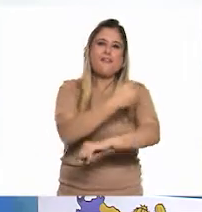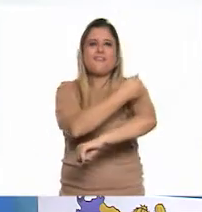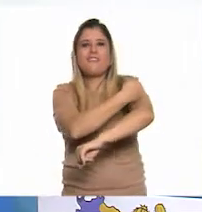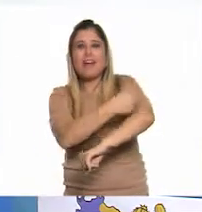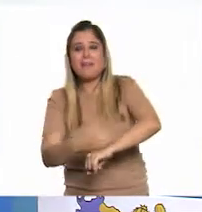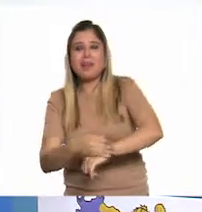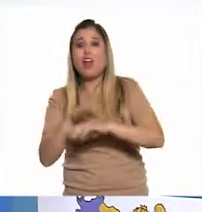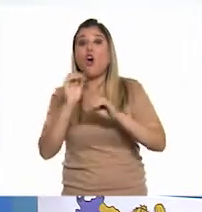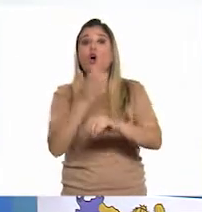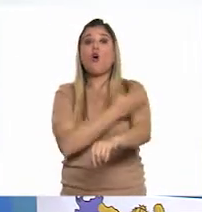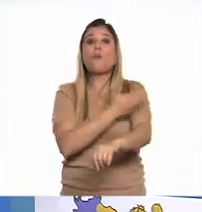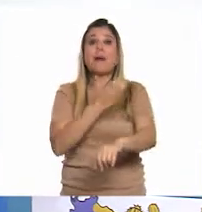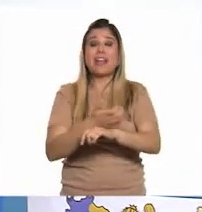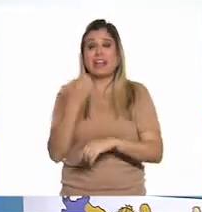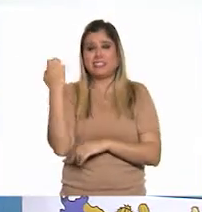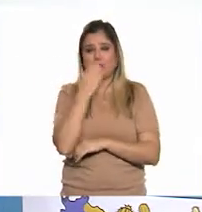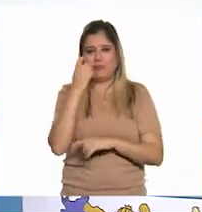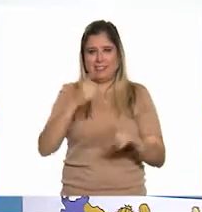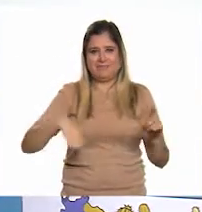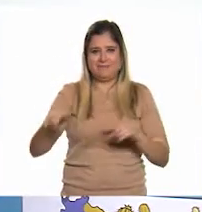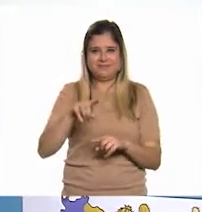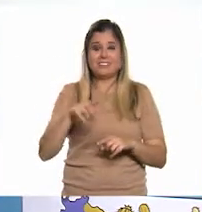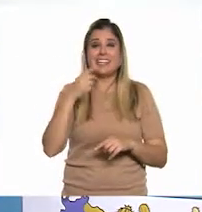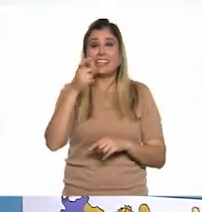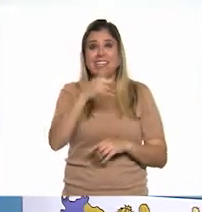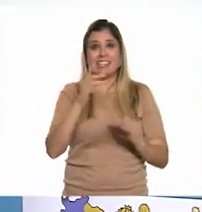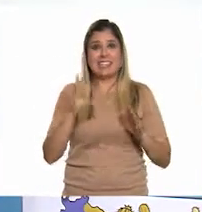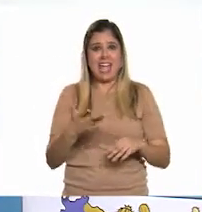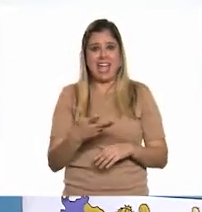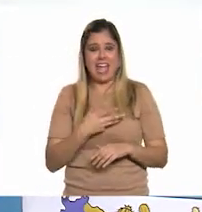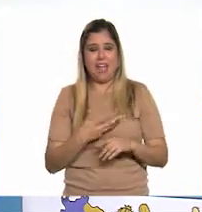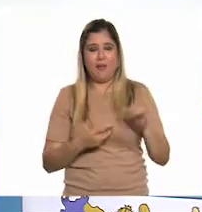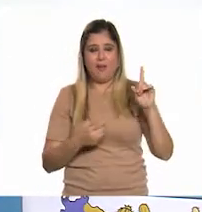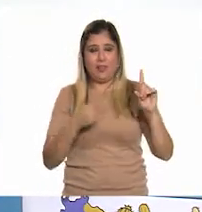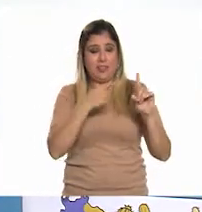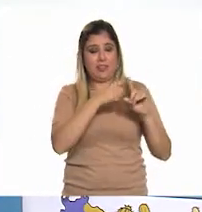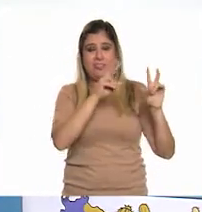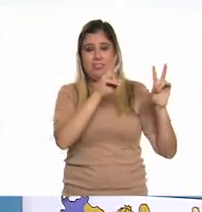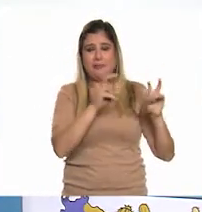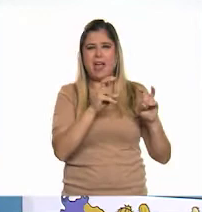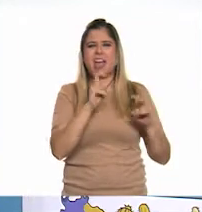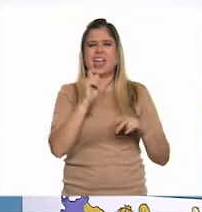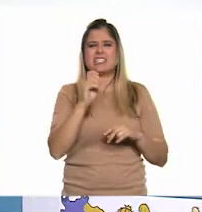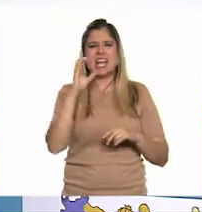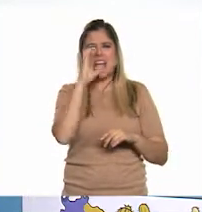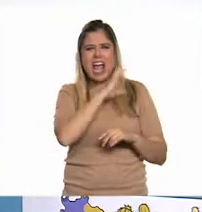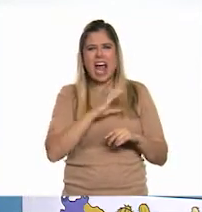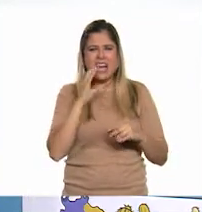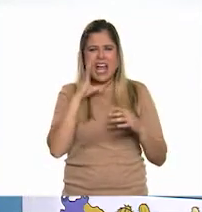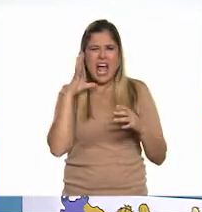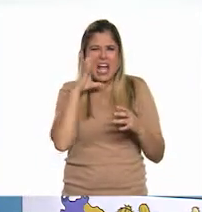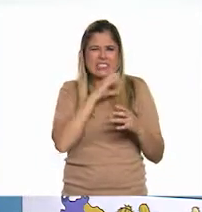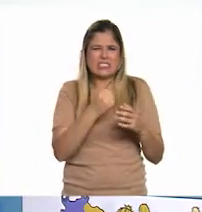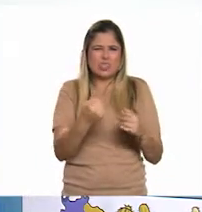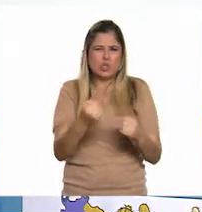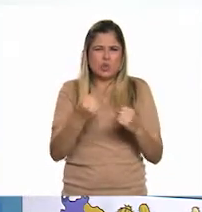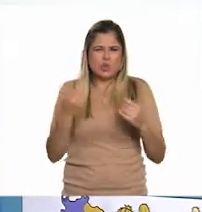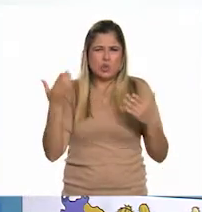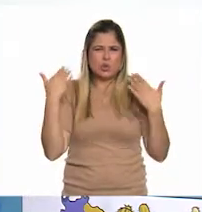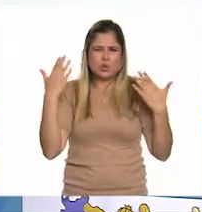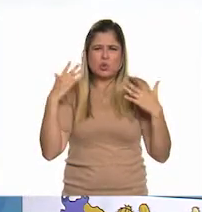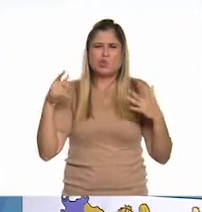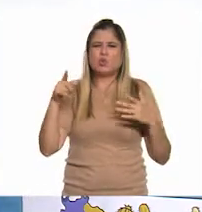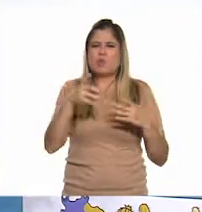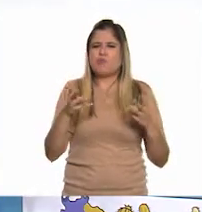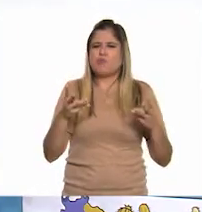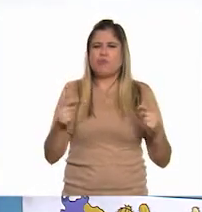o compañeros de la escuela. Ya tenemos uno. Es el calentamiento global provocado por el ser humano. ¿Qué otros temas les